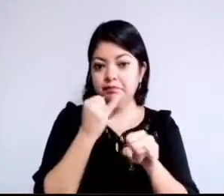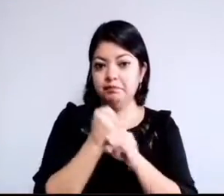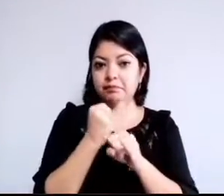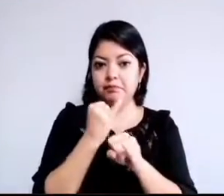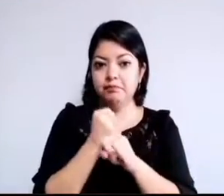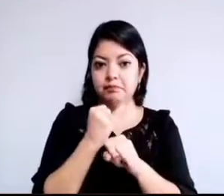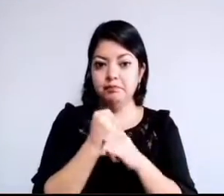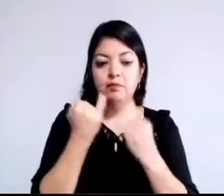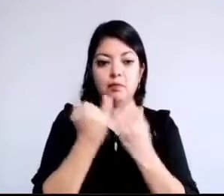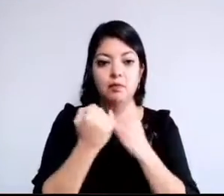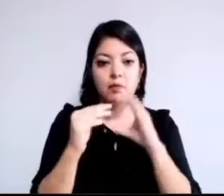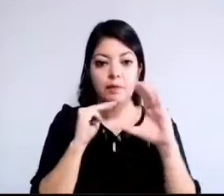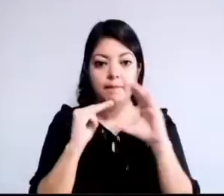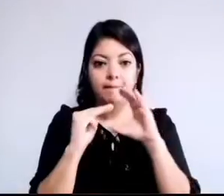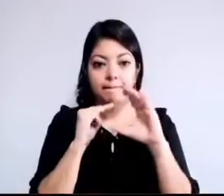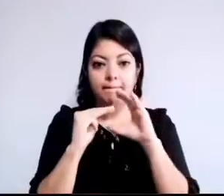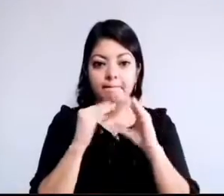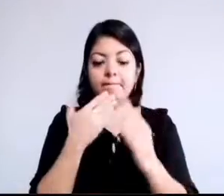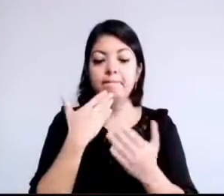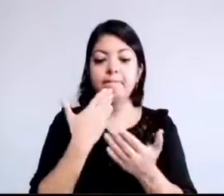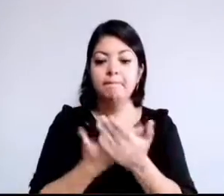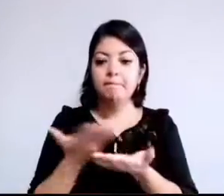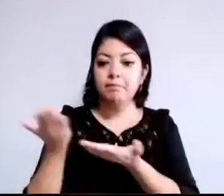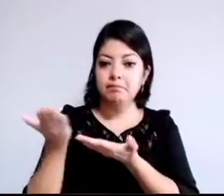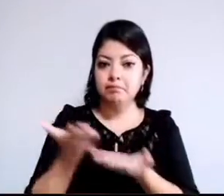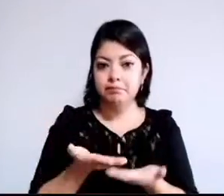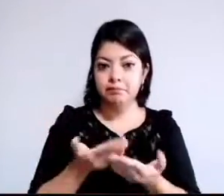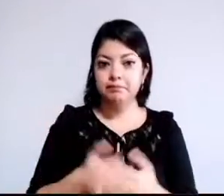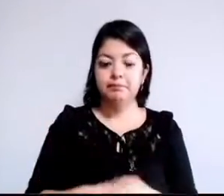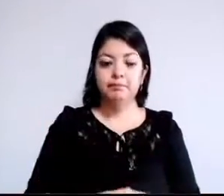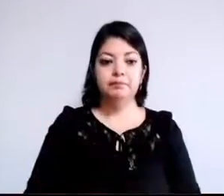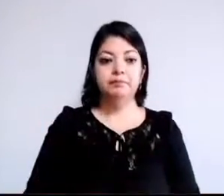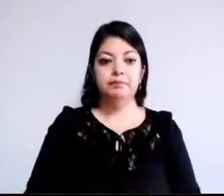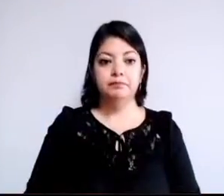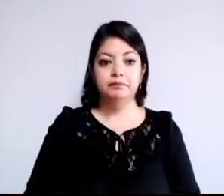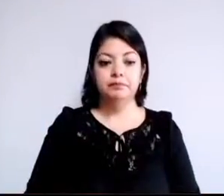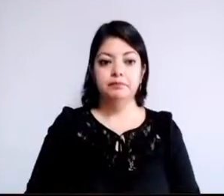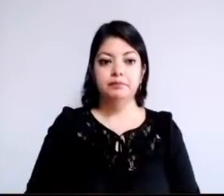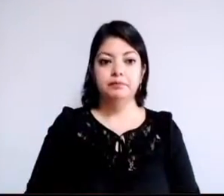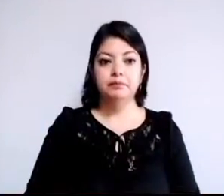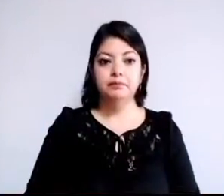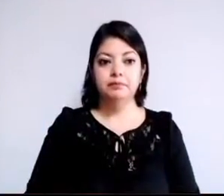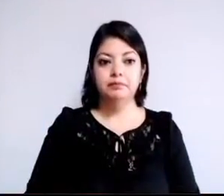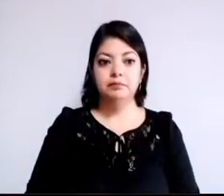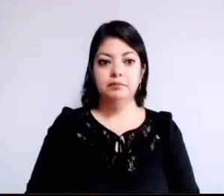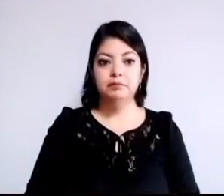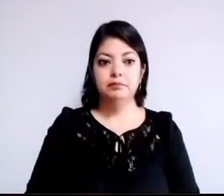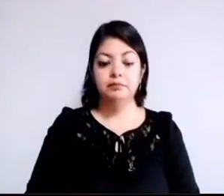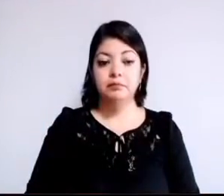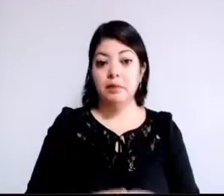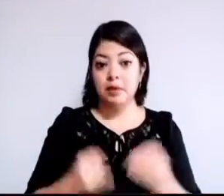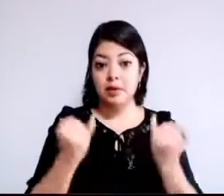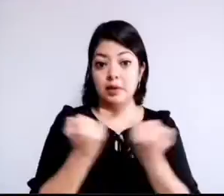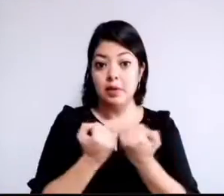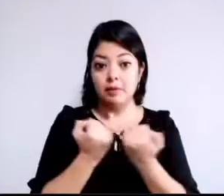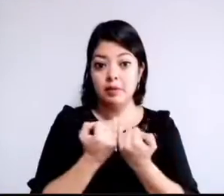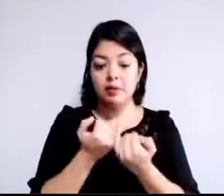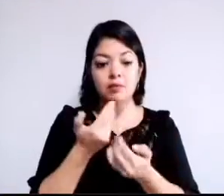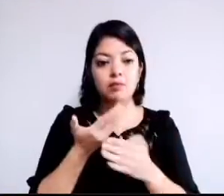los medios de comunicación, bienvenidos. A su vez, de manera muy respetuosa,